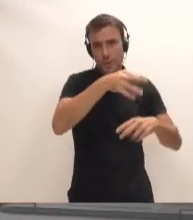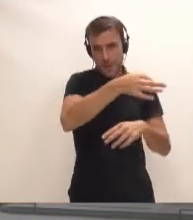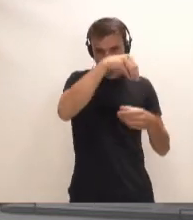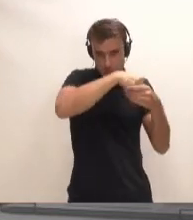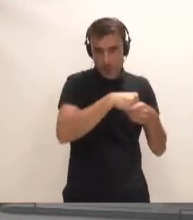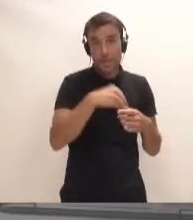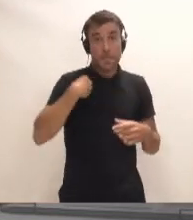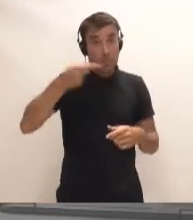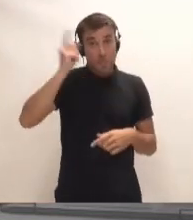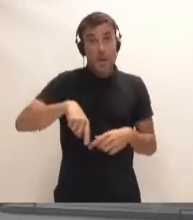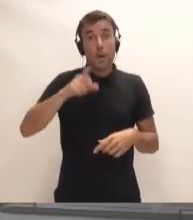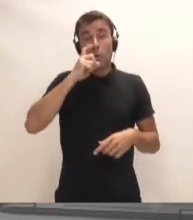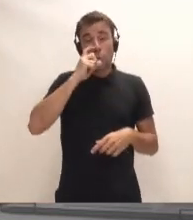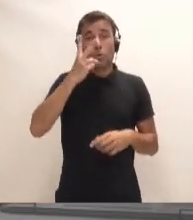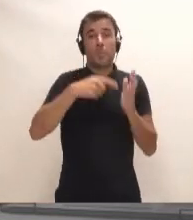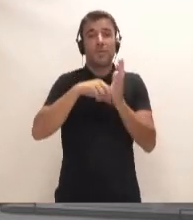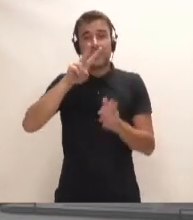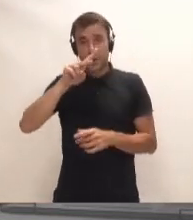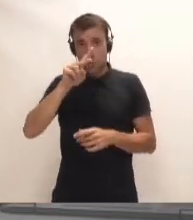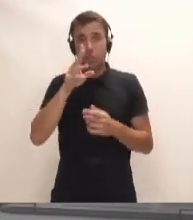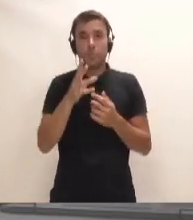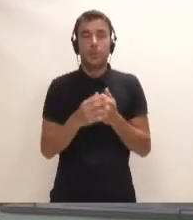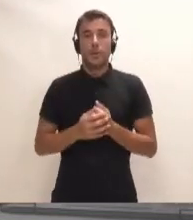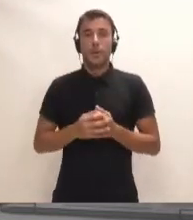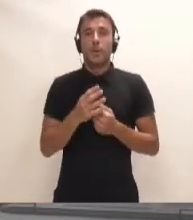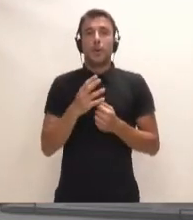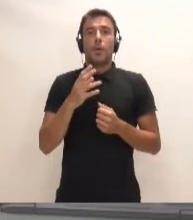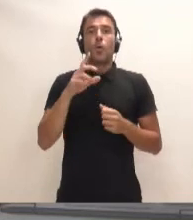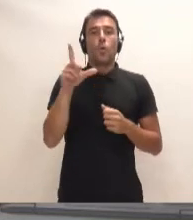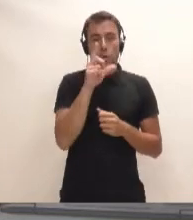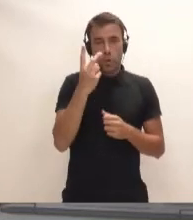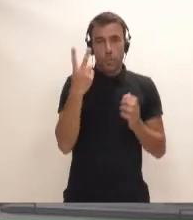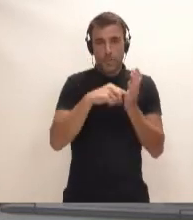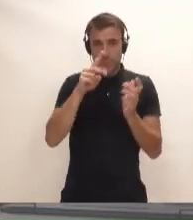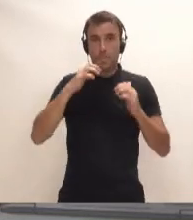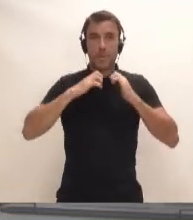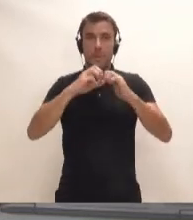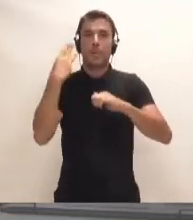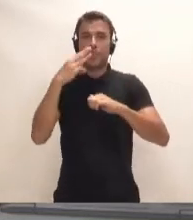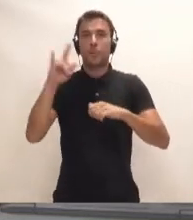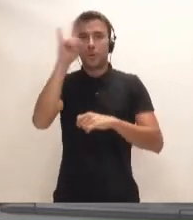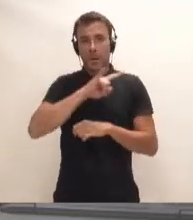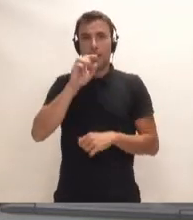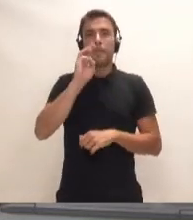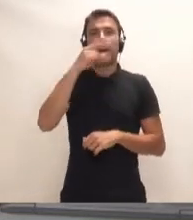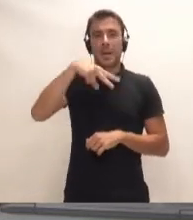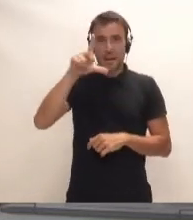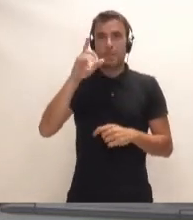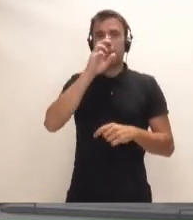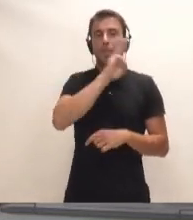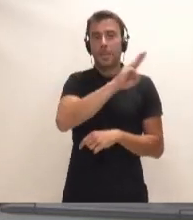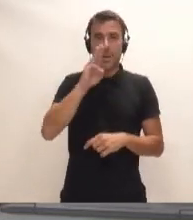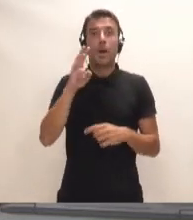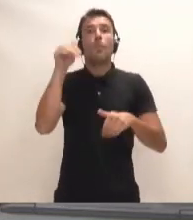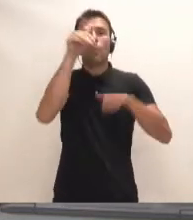mes, mes de junio de 2021. Moción junio de 2021. Pleno del Parlamento de Canarias, PNL del Partido Popular, con el voto a